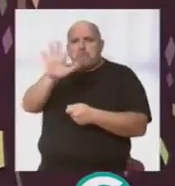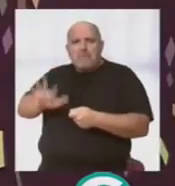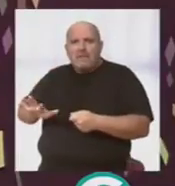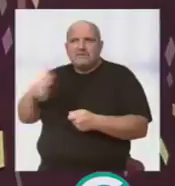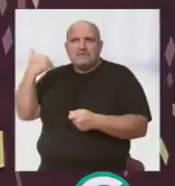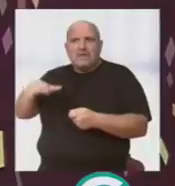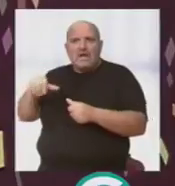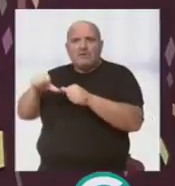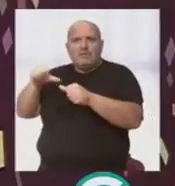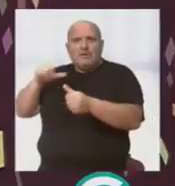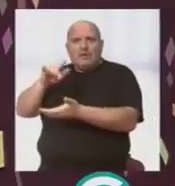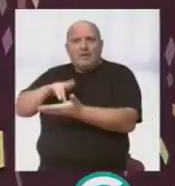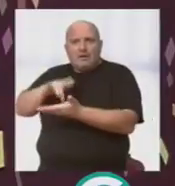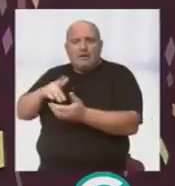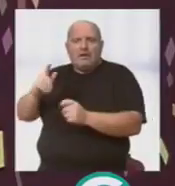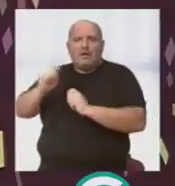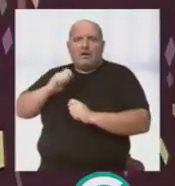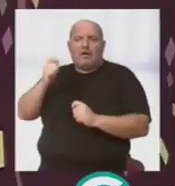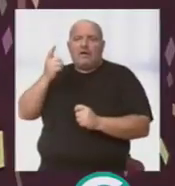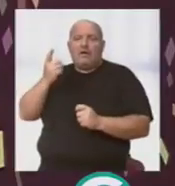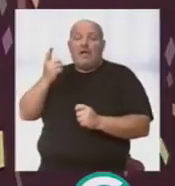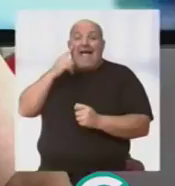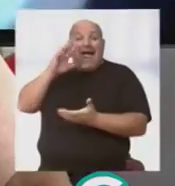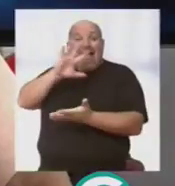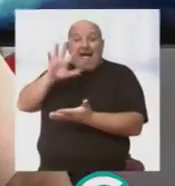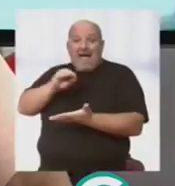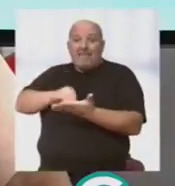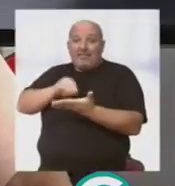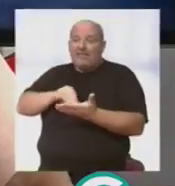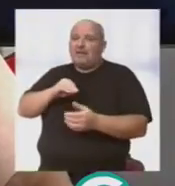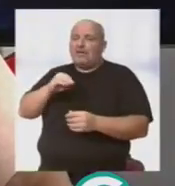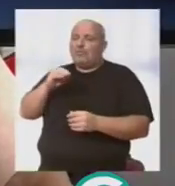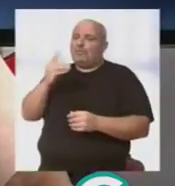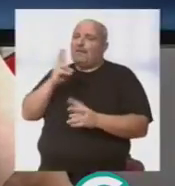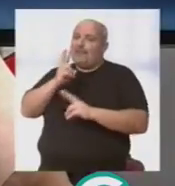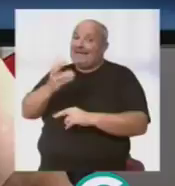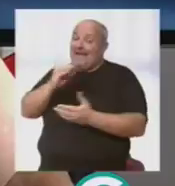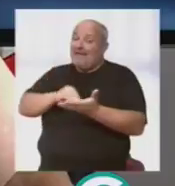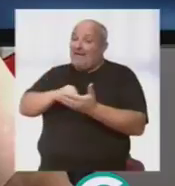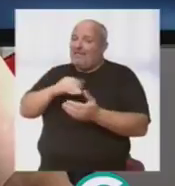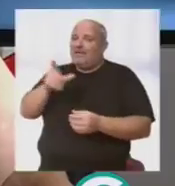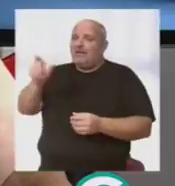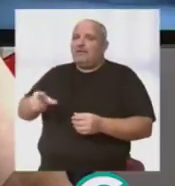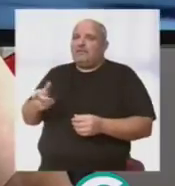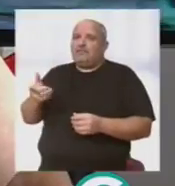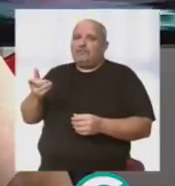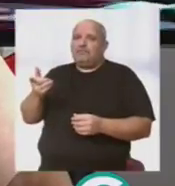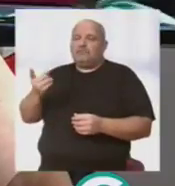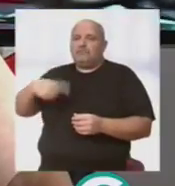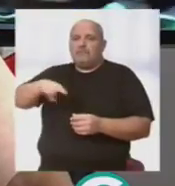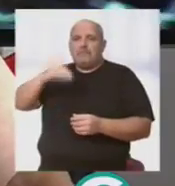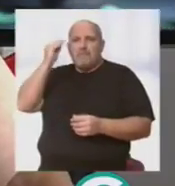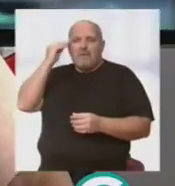ya había recibido esa mención. A veces, Miriam, nos ocurre una cosa, ya a veces, bueno, la